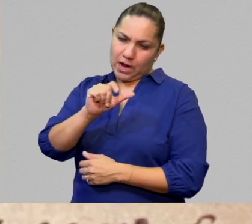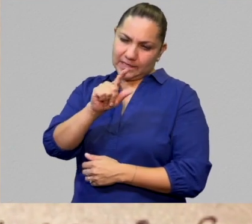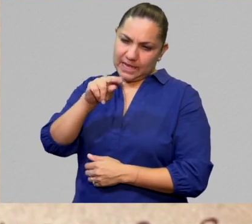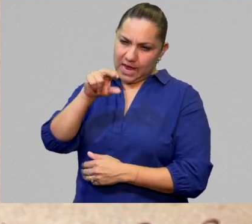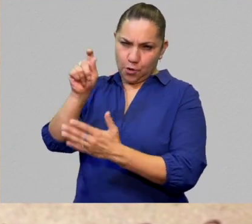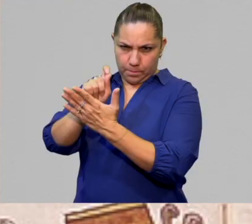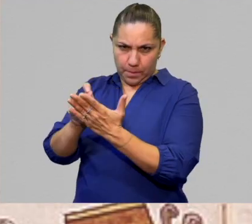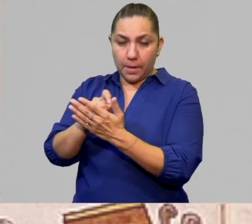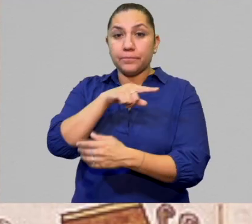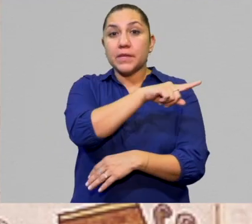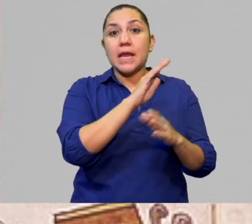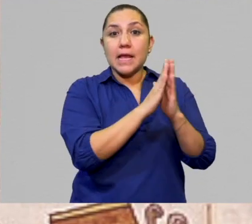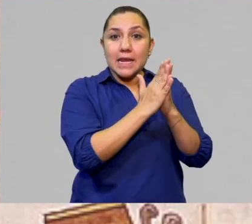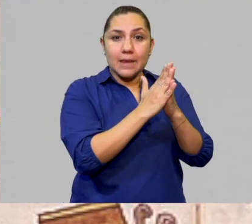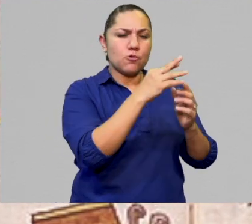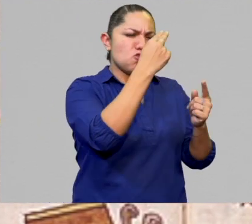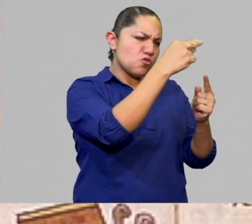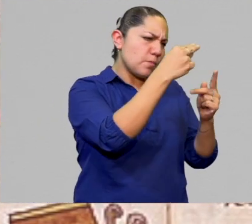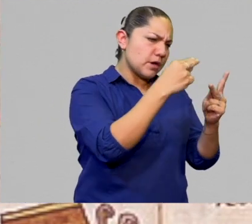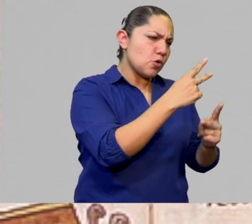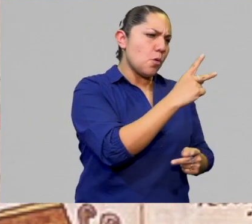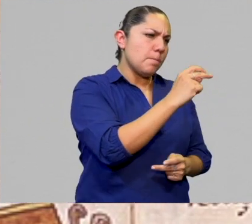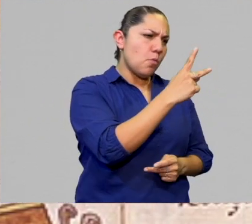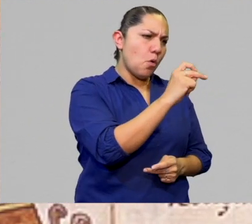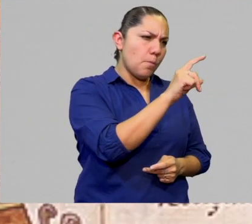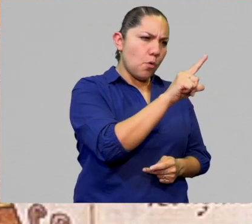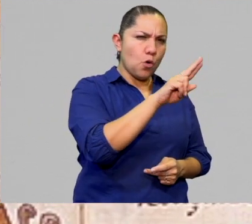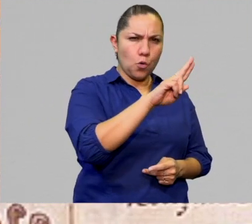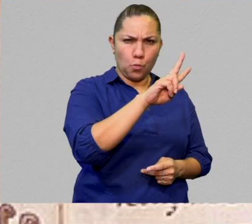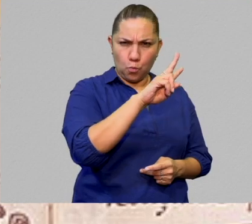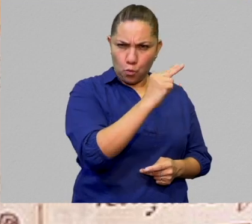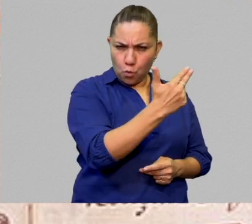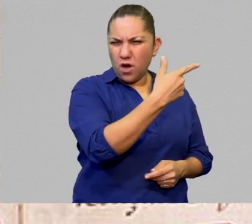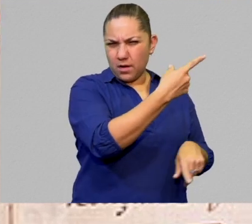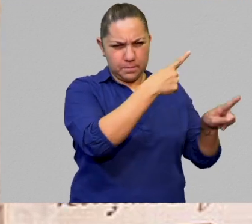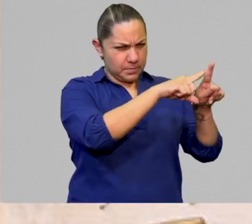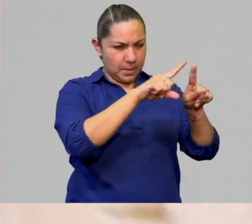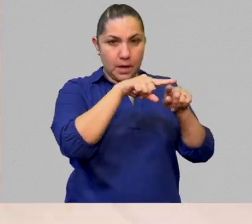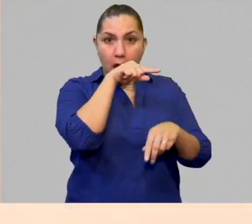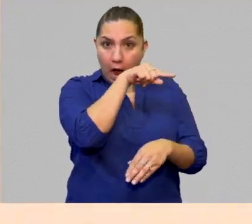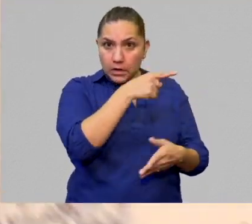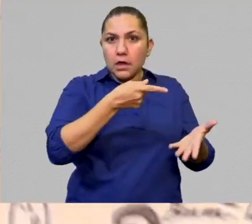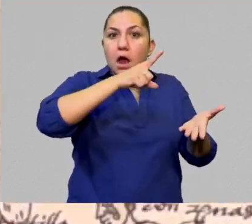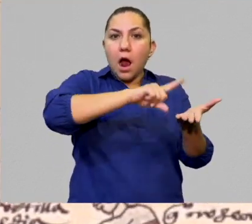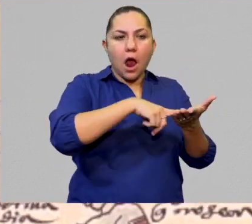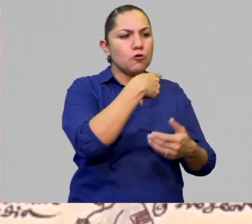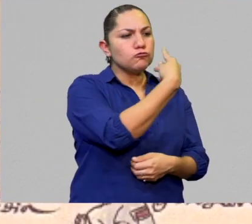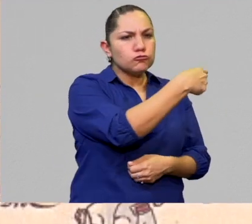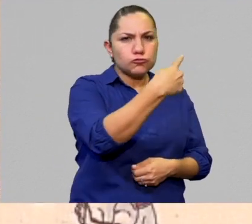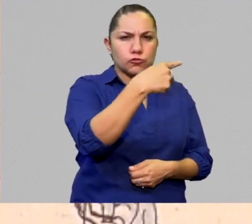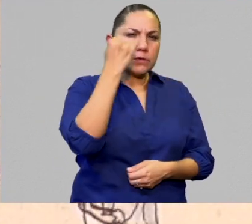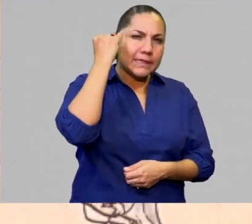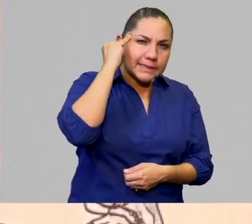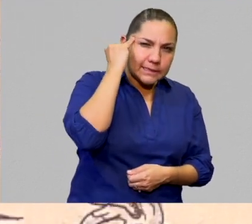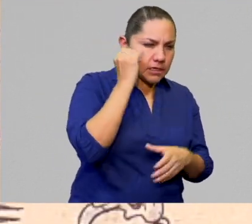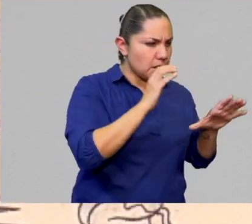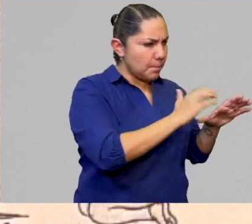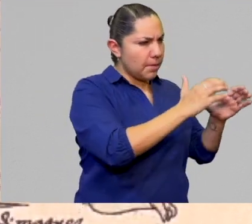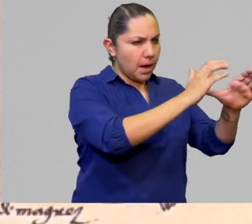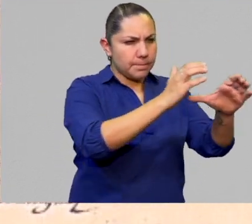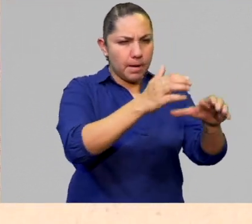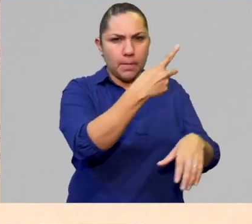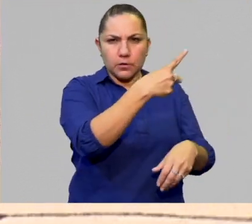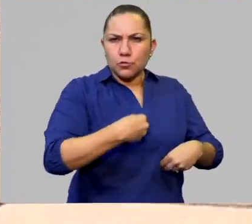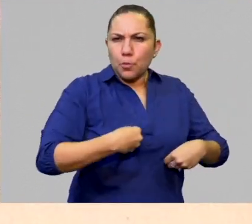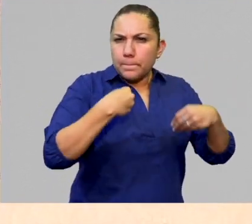himnos sacros o el Popol Vuh, contenían símbolos y distintas formas de expresiones que formaban parte de la vida de los